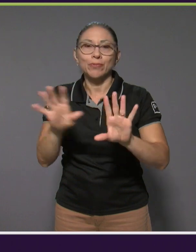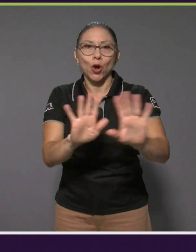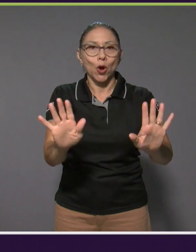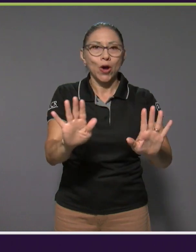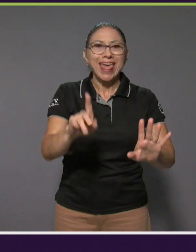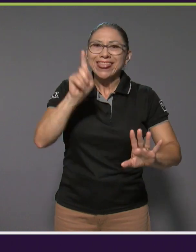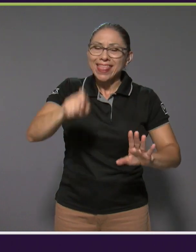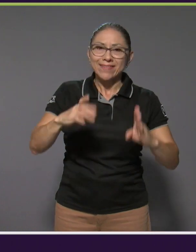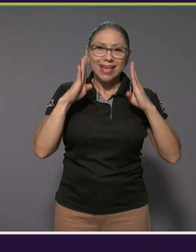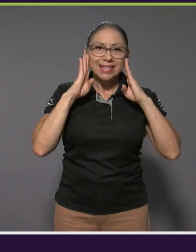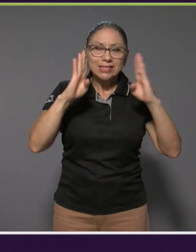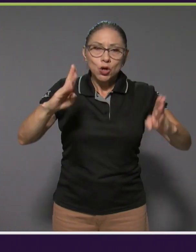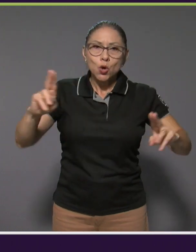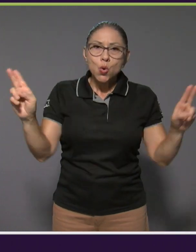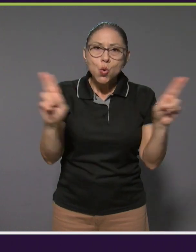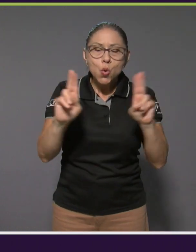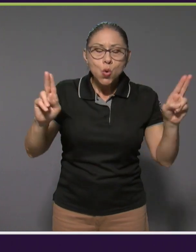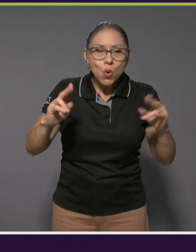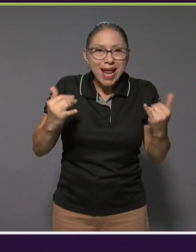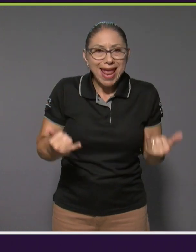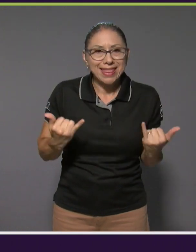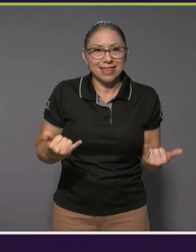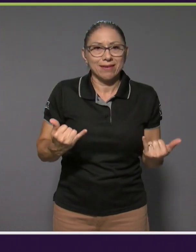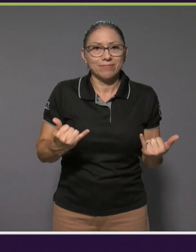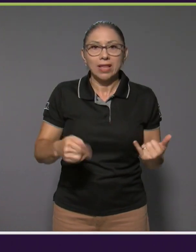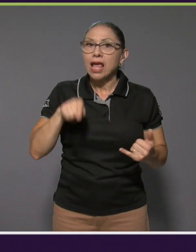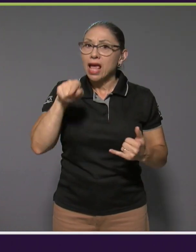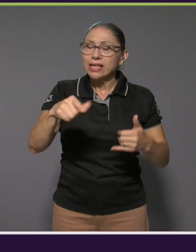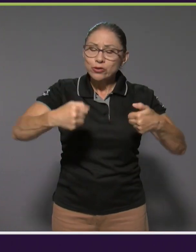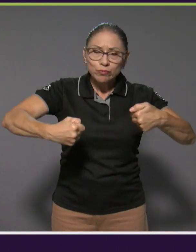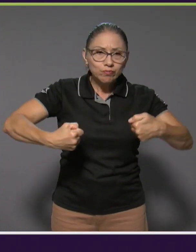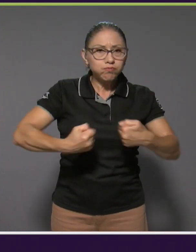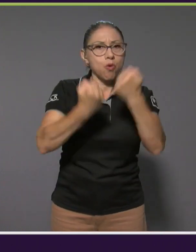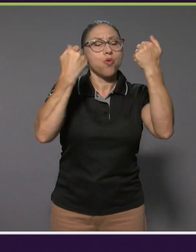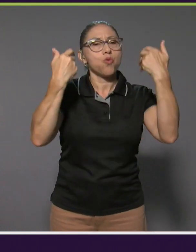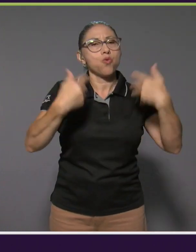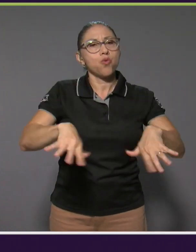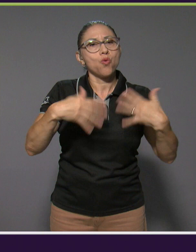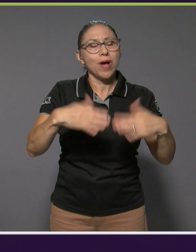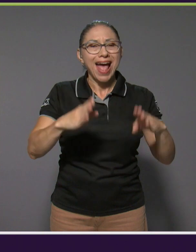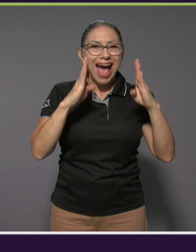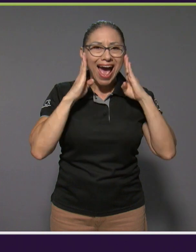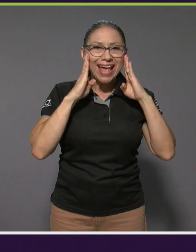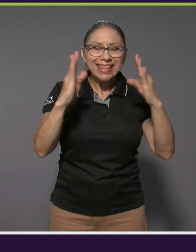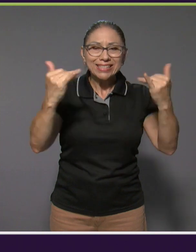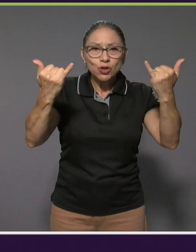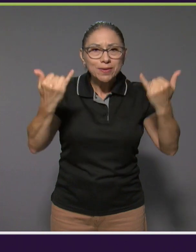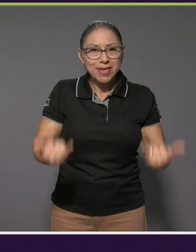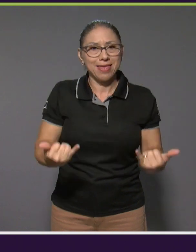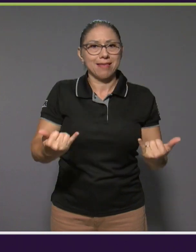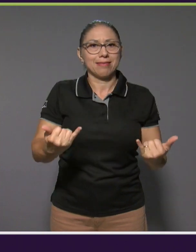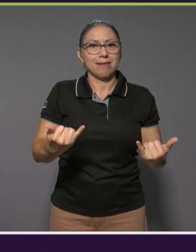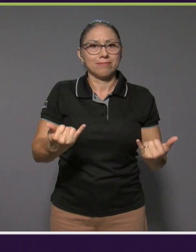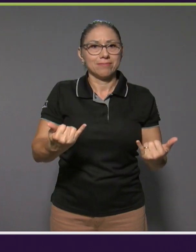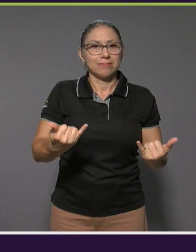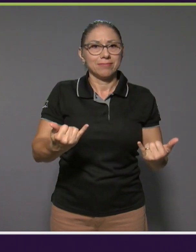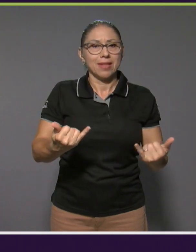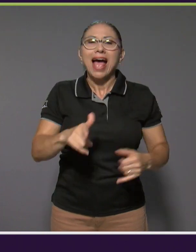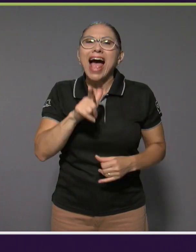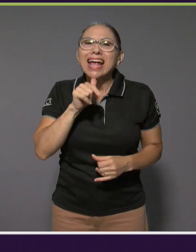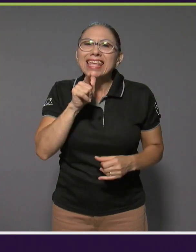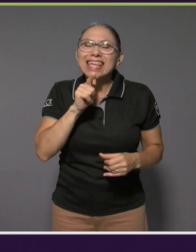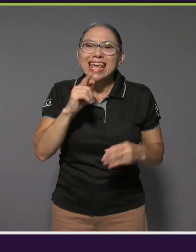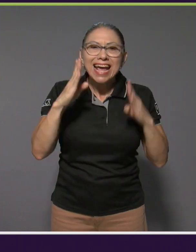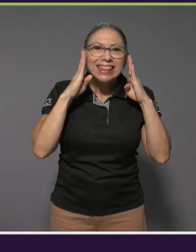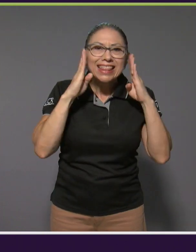el mayor reto que vamos a tener, la atención inmediata, a quién dársela y